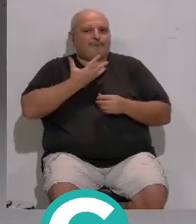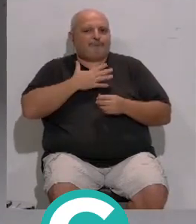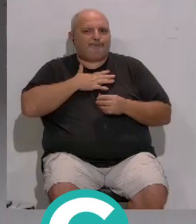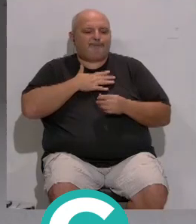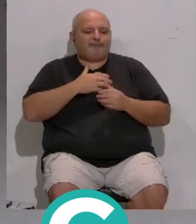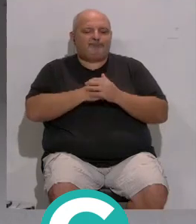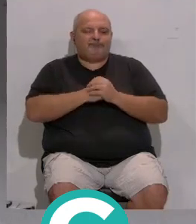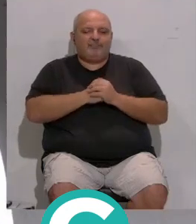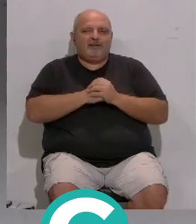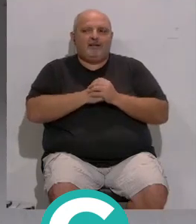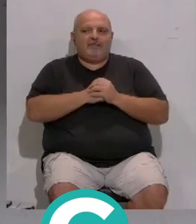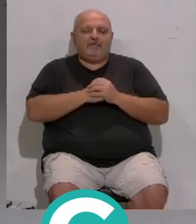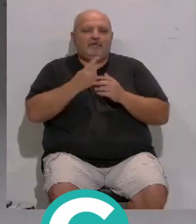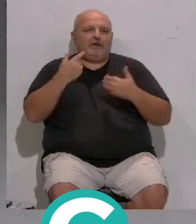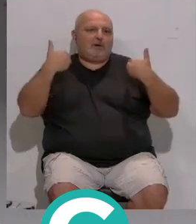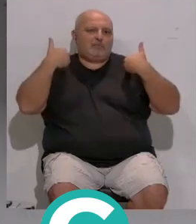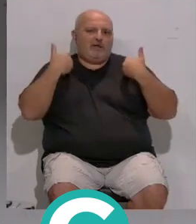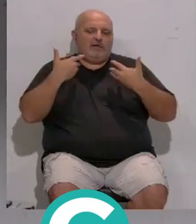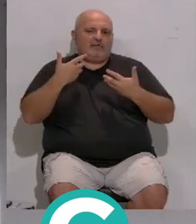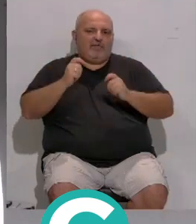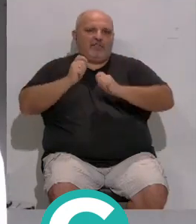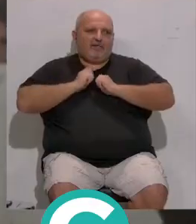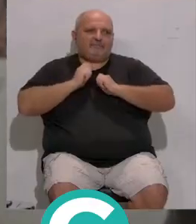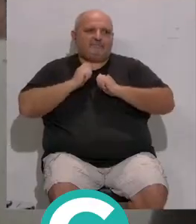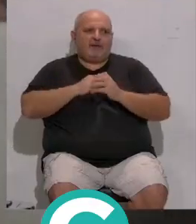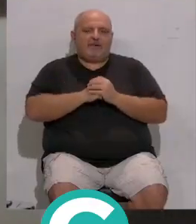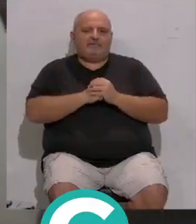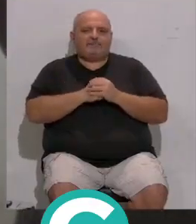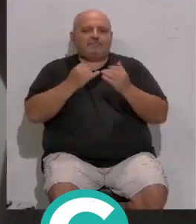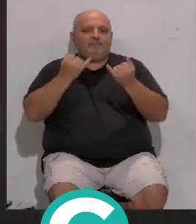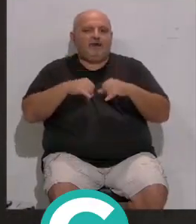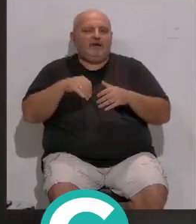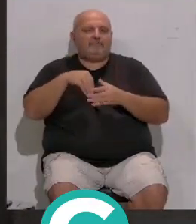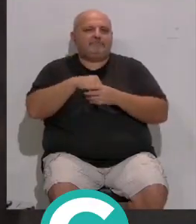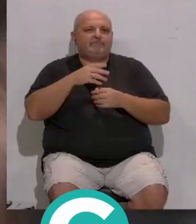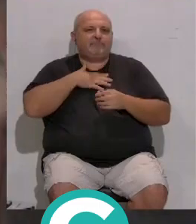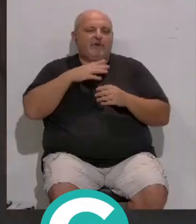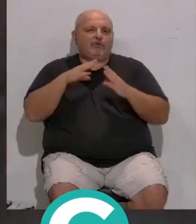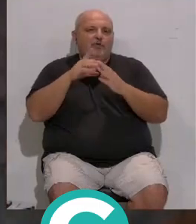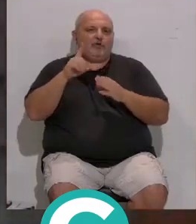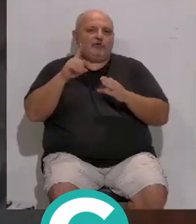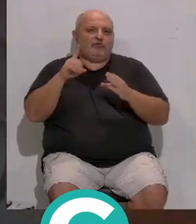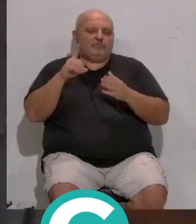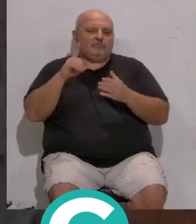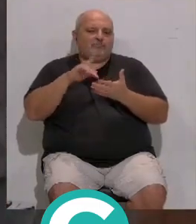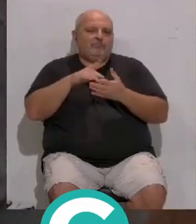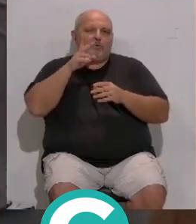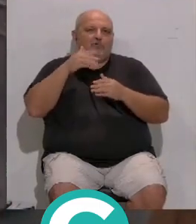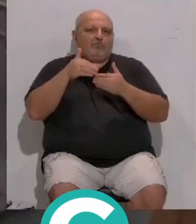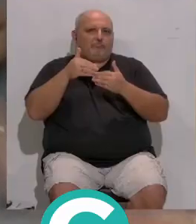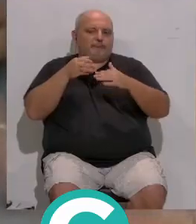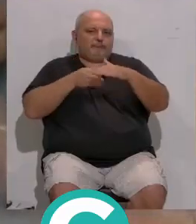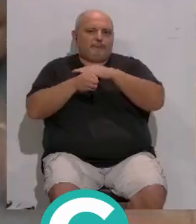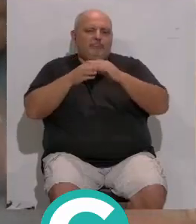un... ...una responsabilidad muy grande. La fiesta de Los Dos Santos... ...regresa a los mercados de Cádiz... ...por la Puerta